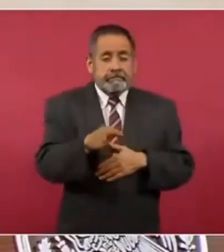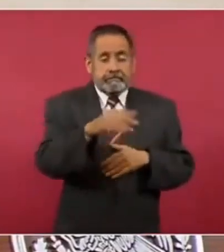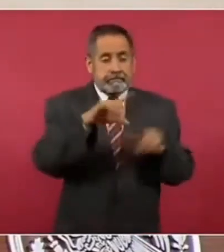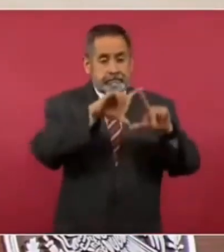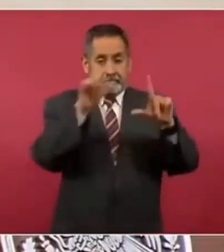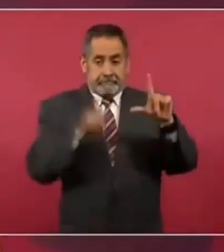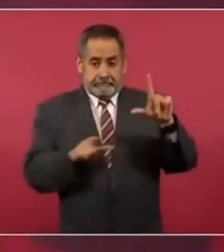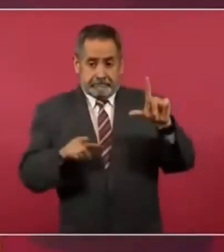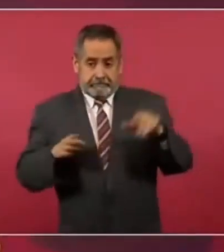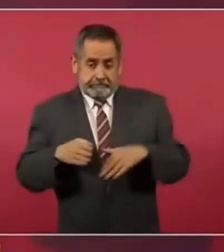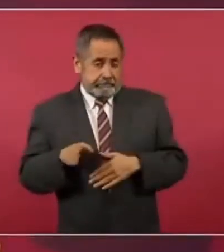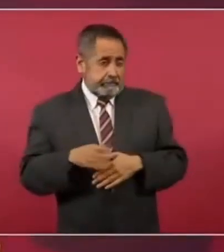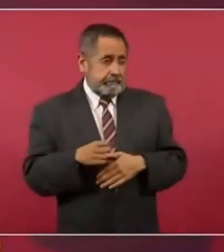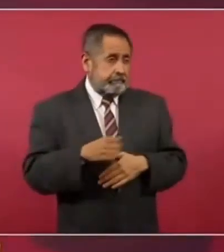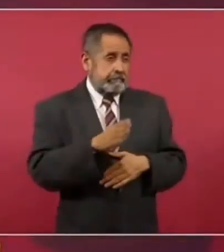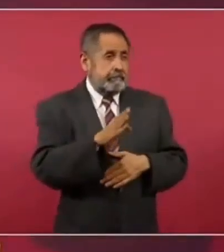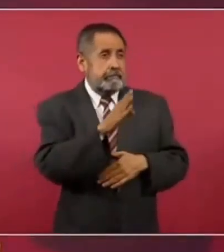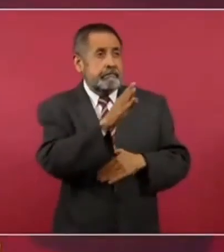con todo el sufrimiento,